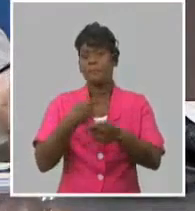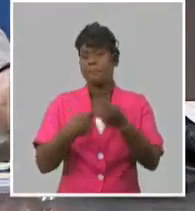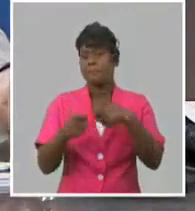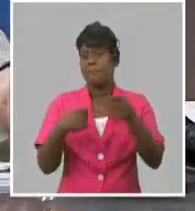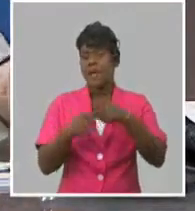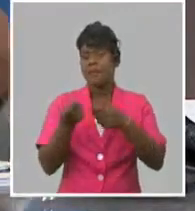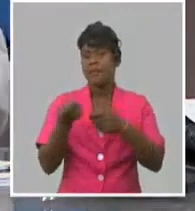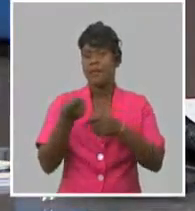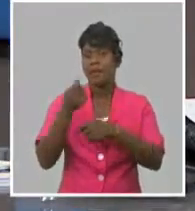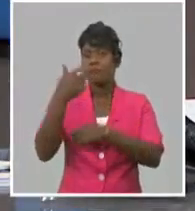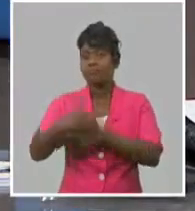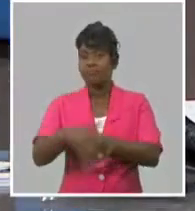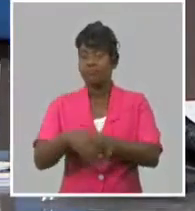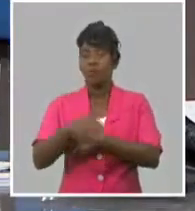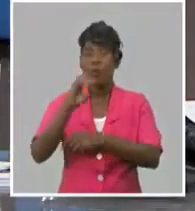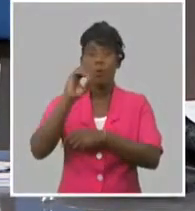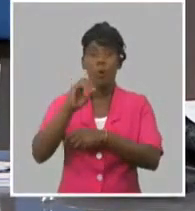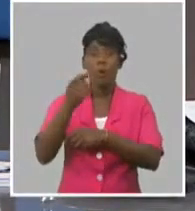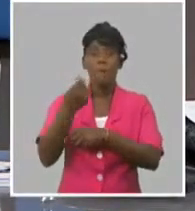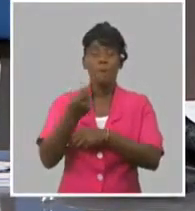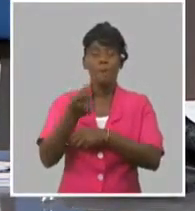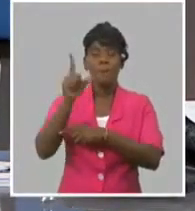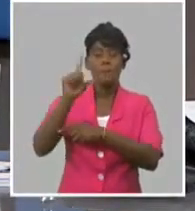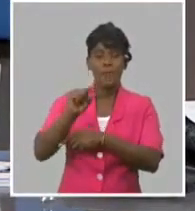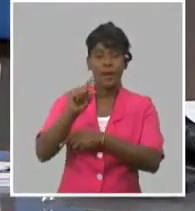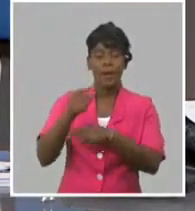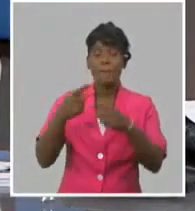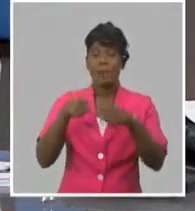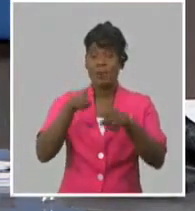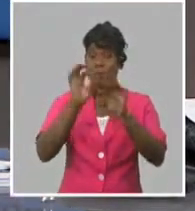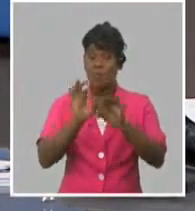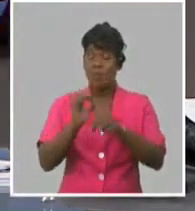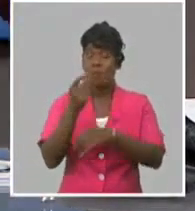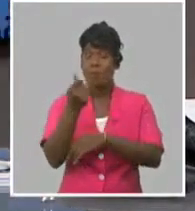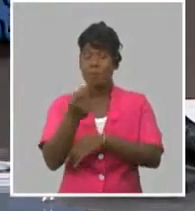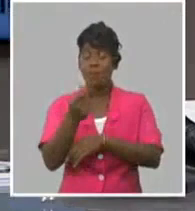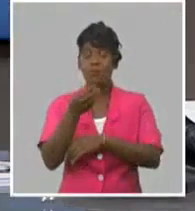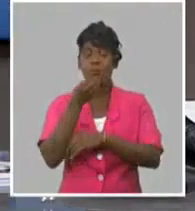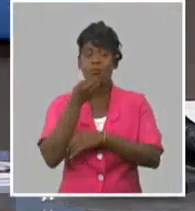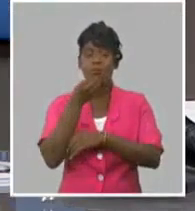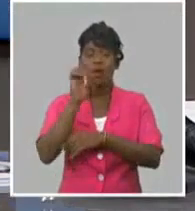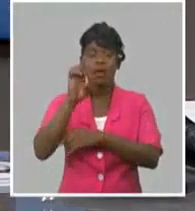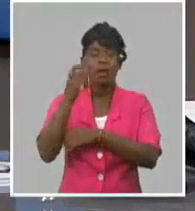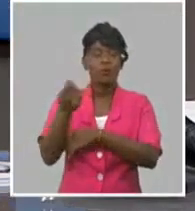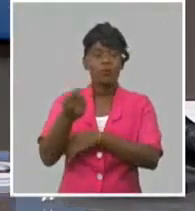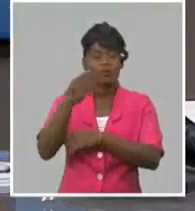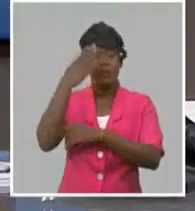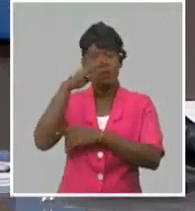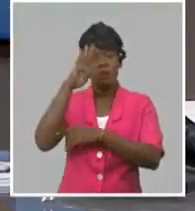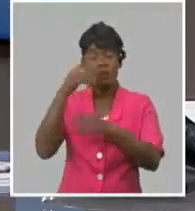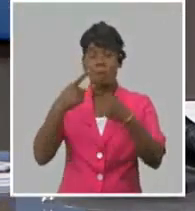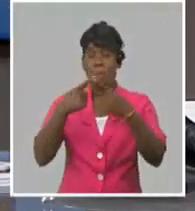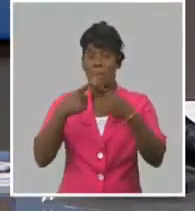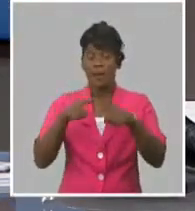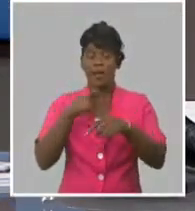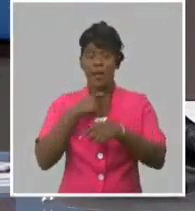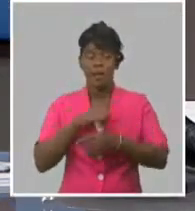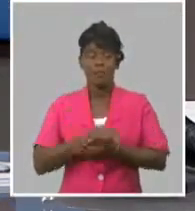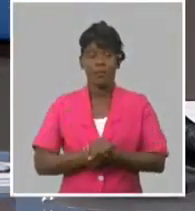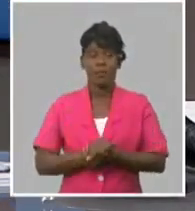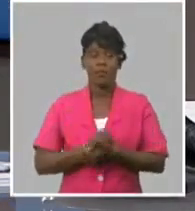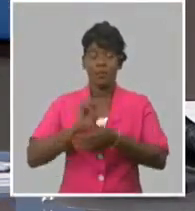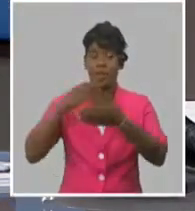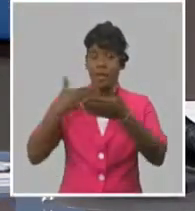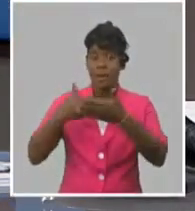son una categoría sintética de la economía y en la formación de precios, tanto mayorista como minorista,